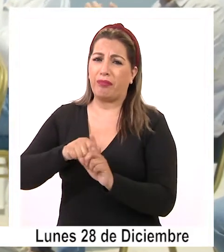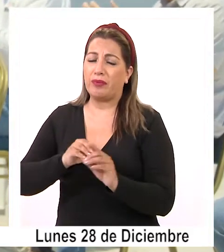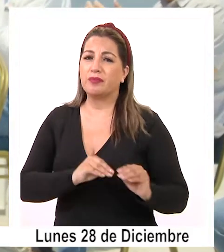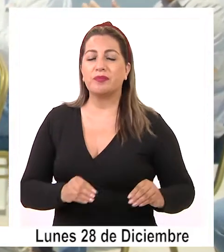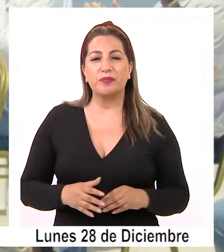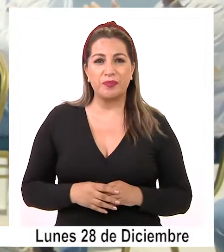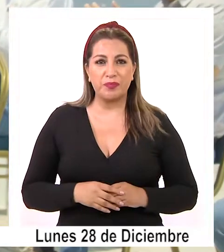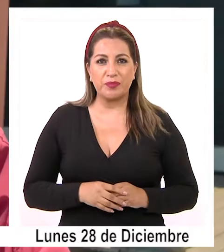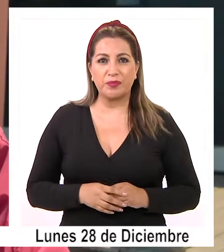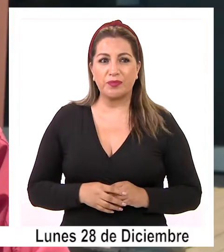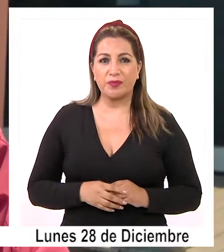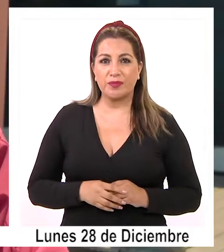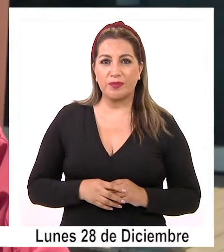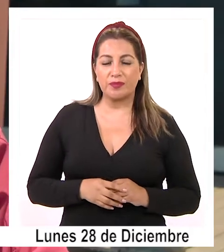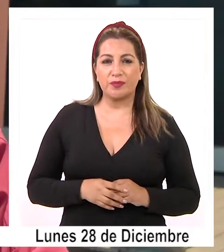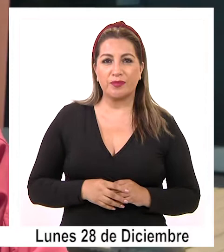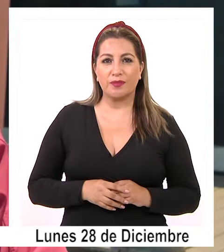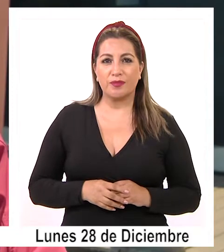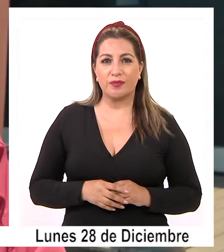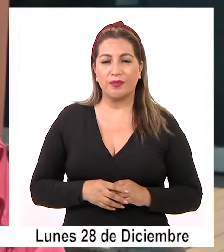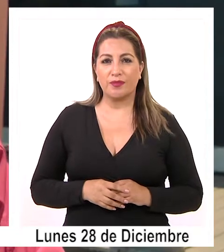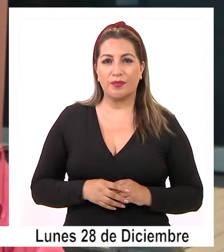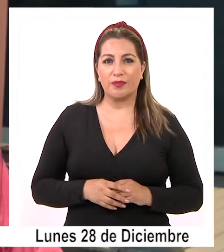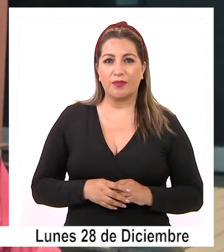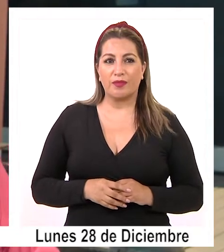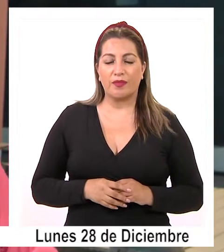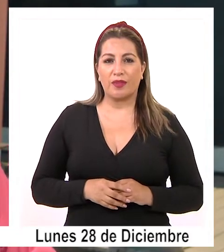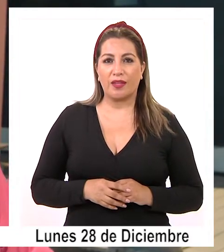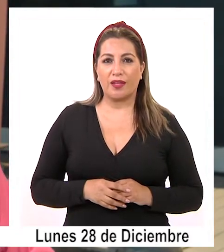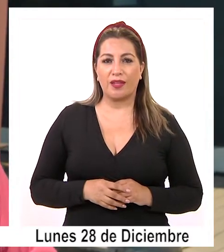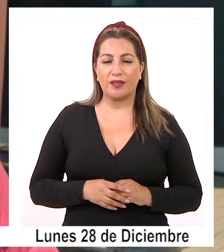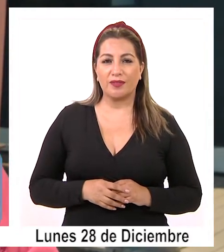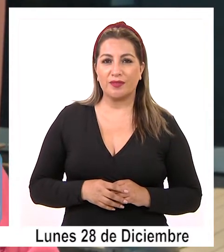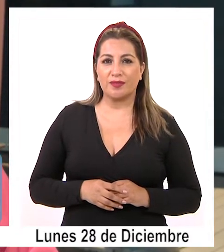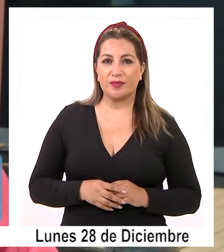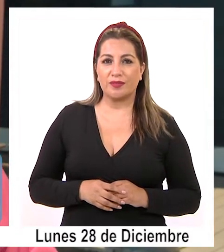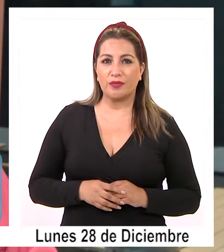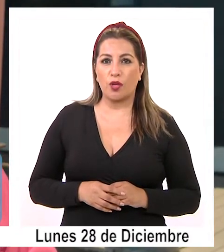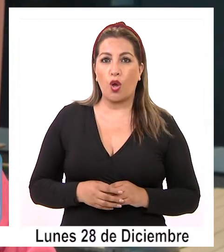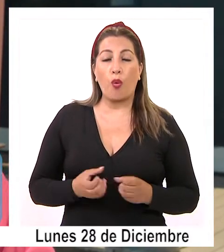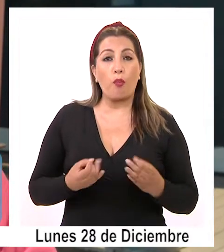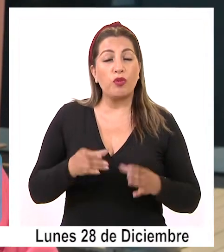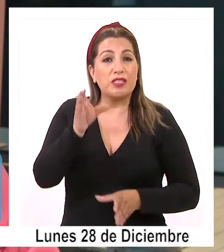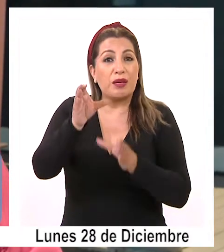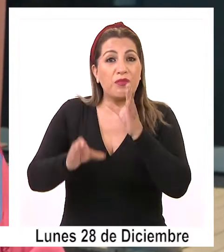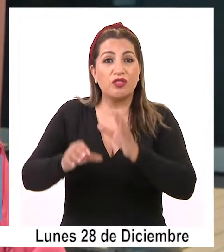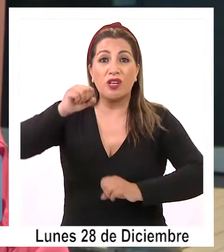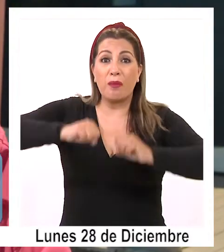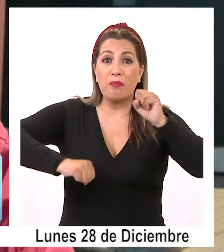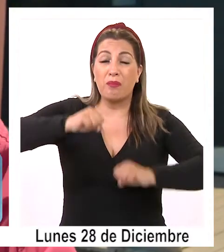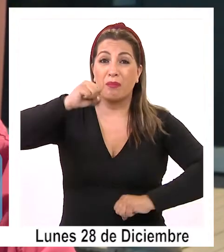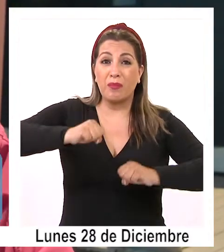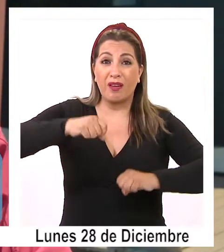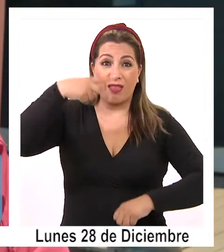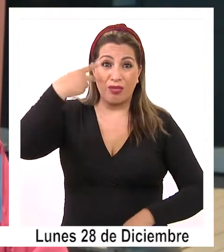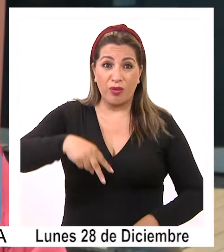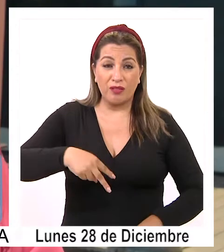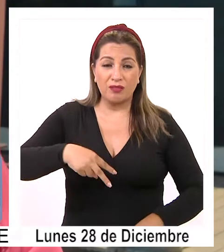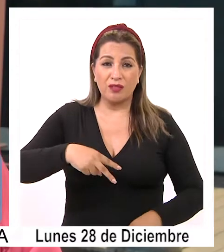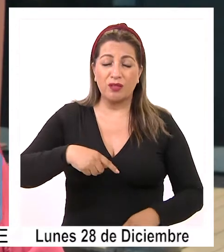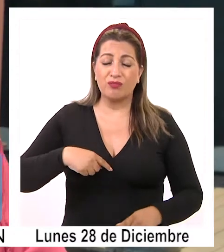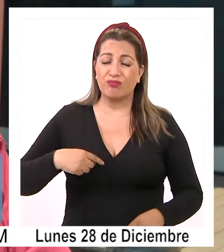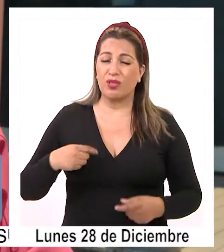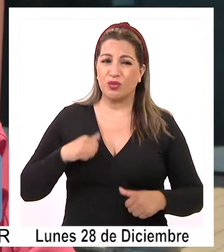Se va directamente a la pena de tantos emprendedores que la han sufrido mucho durante este